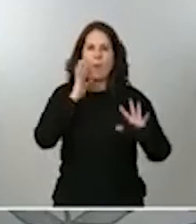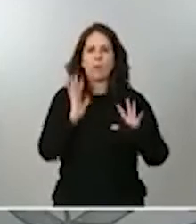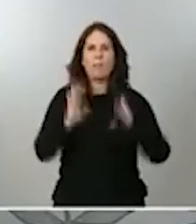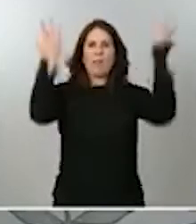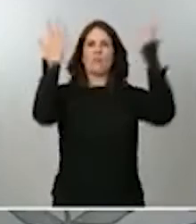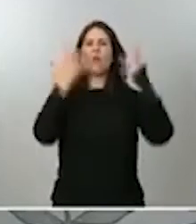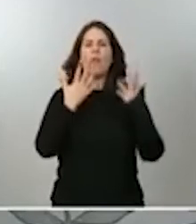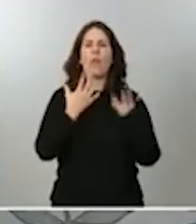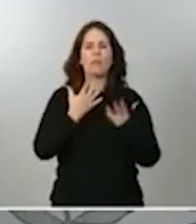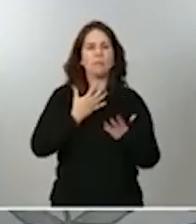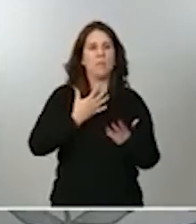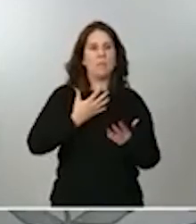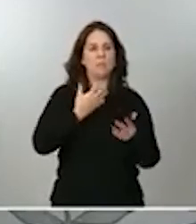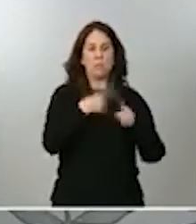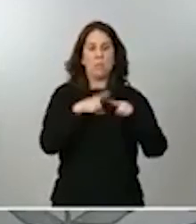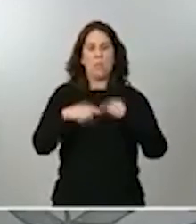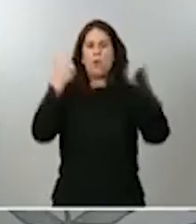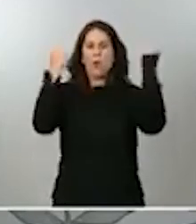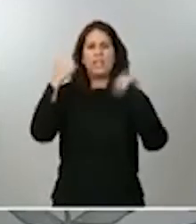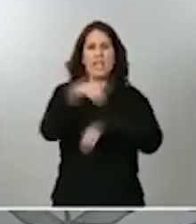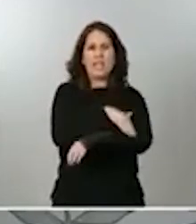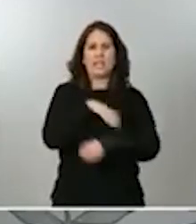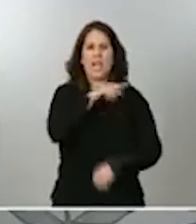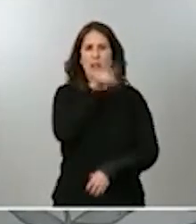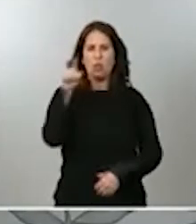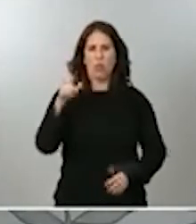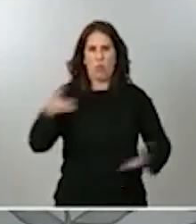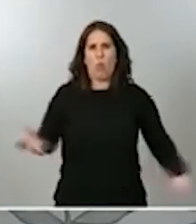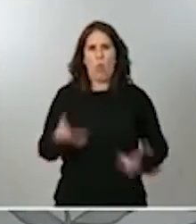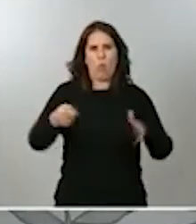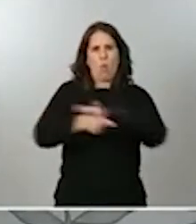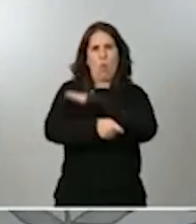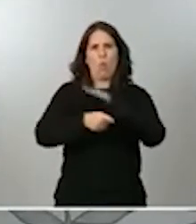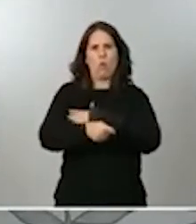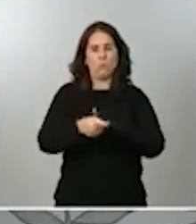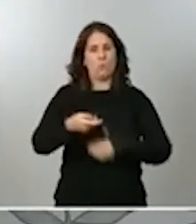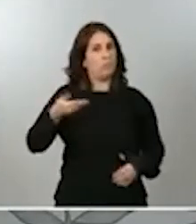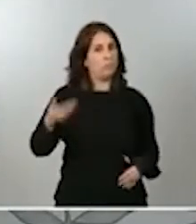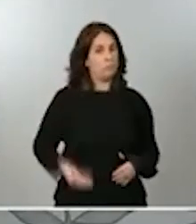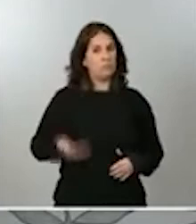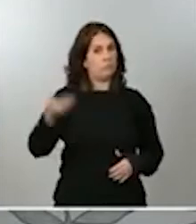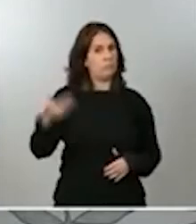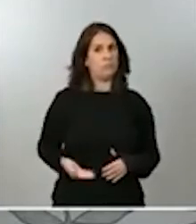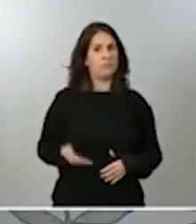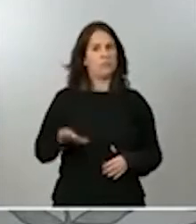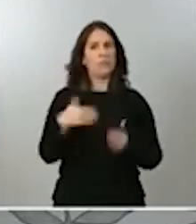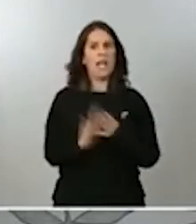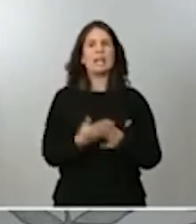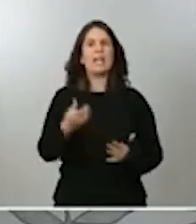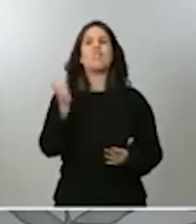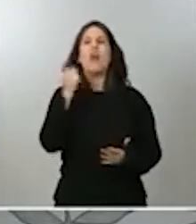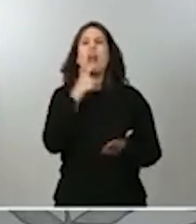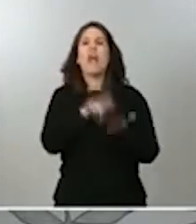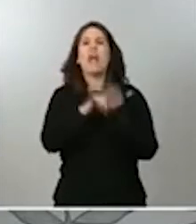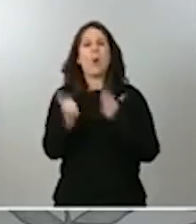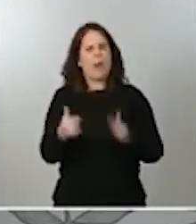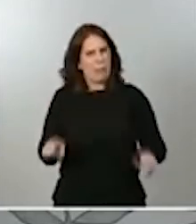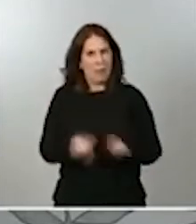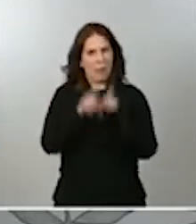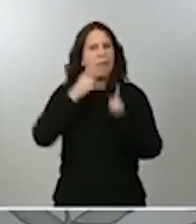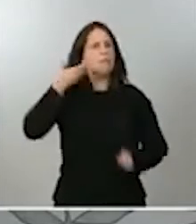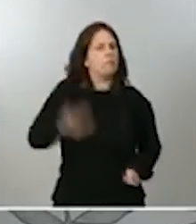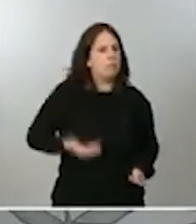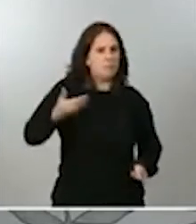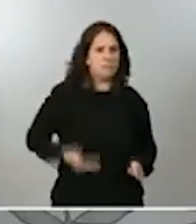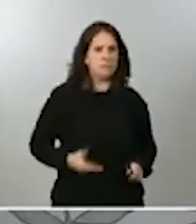cosa que me parece tremendamente grave, incluso aunque se refiera solo al lenguaje. Creo que Vox no